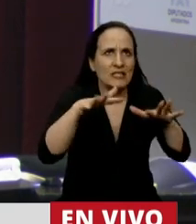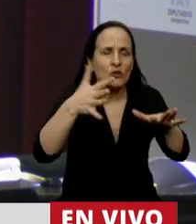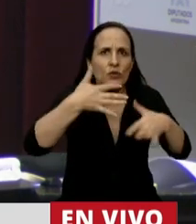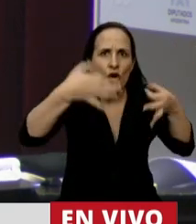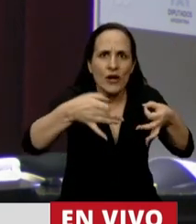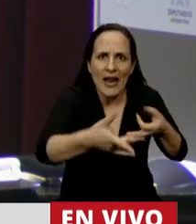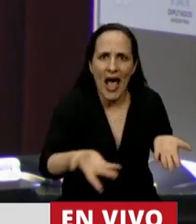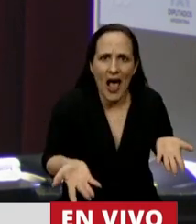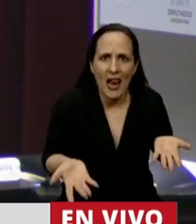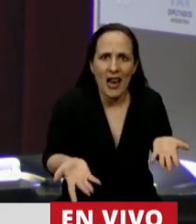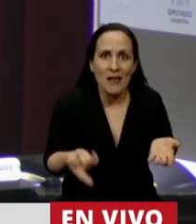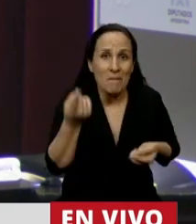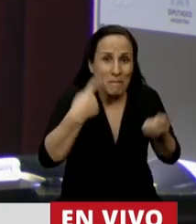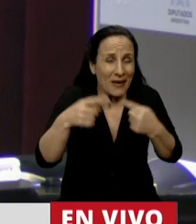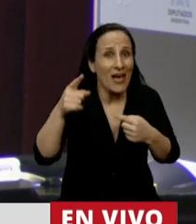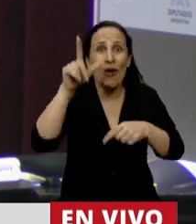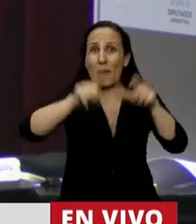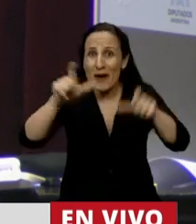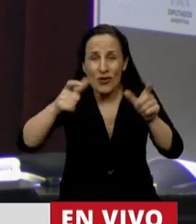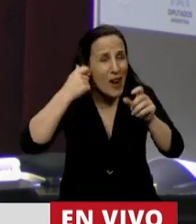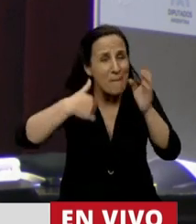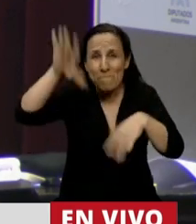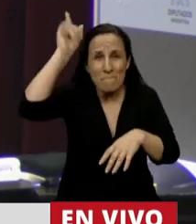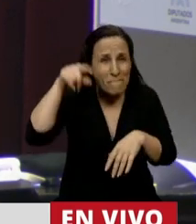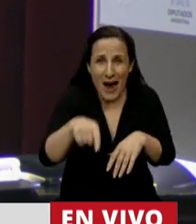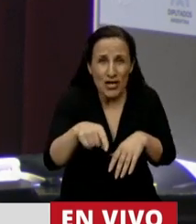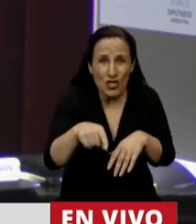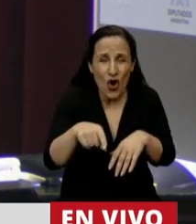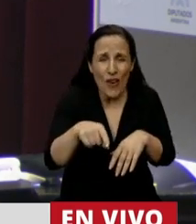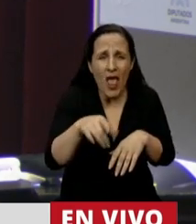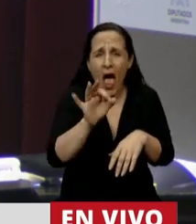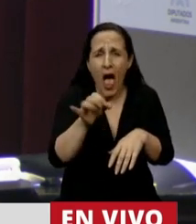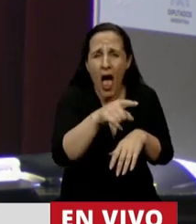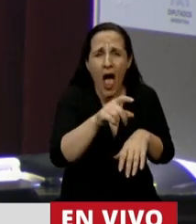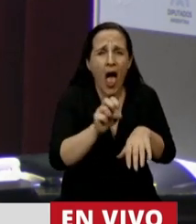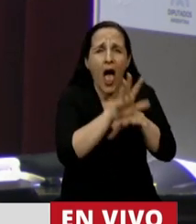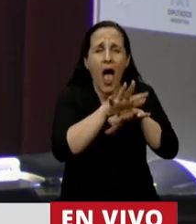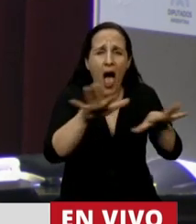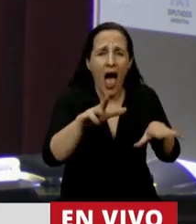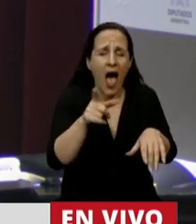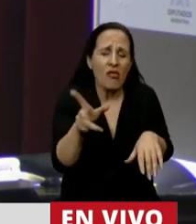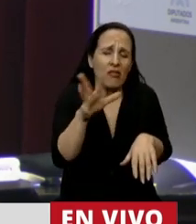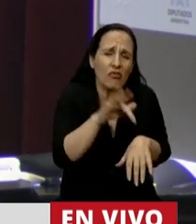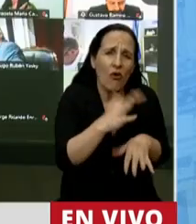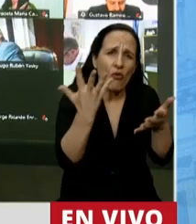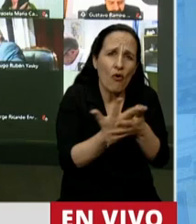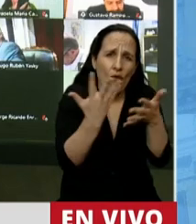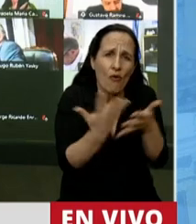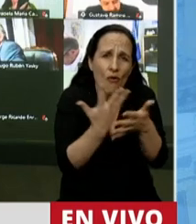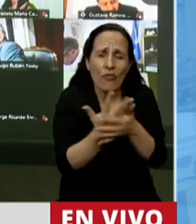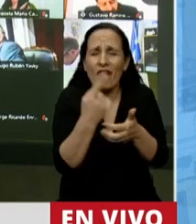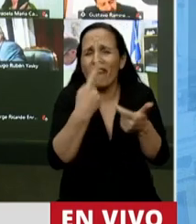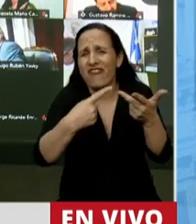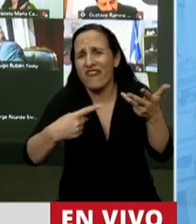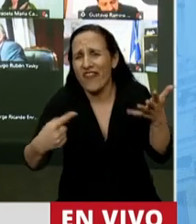Pero a la inmensa mayoría de los argentinos la pandemia le produce penuria cotidiana de todo